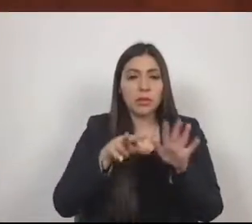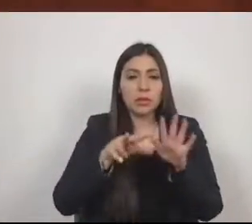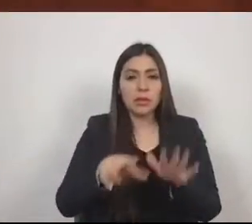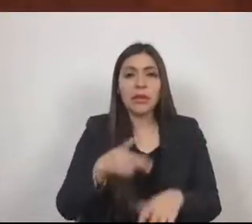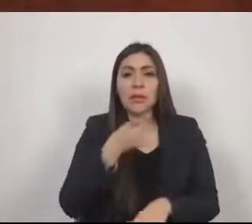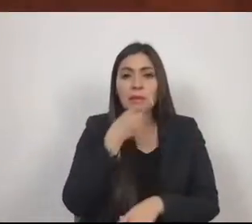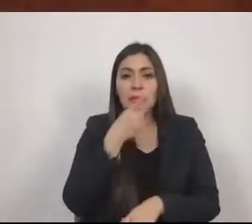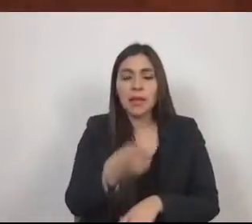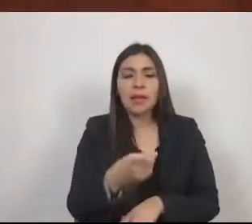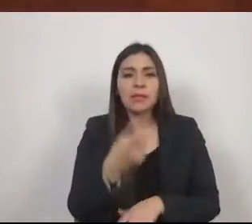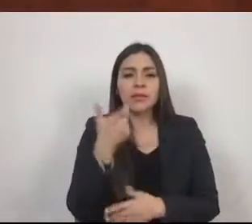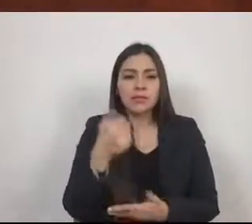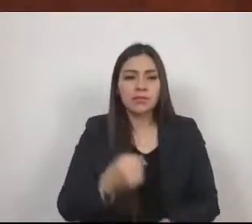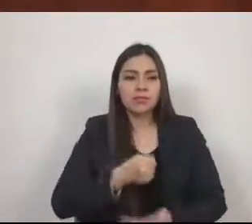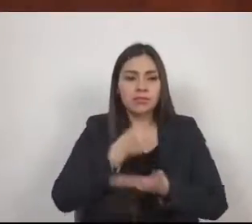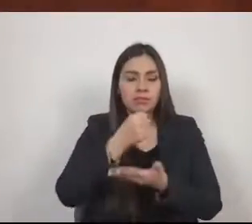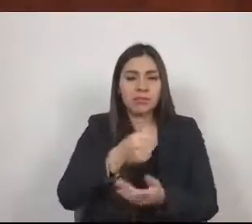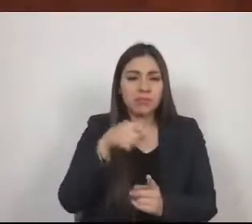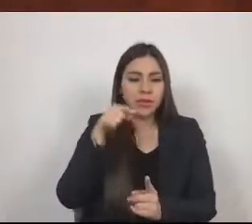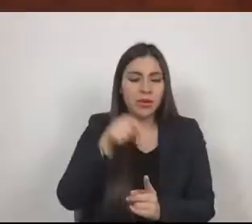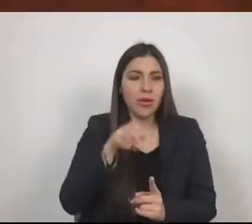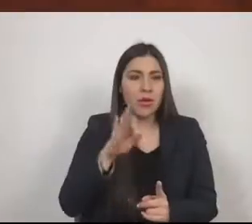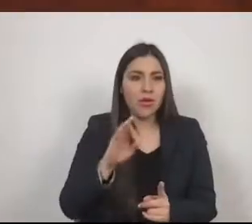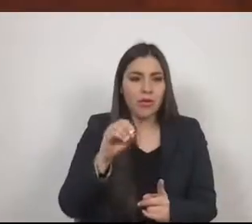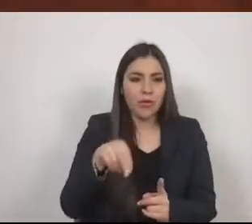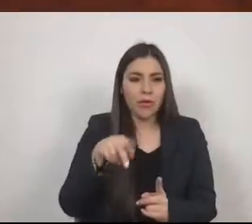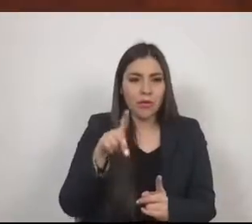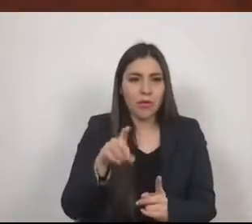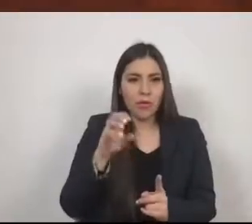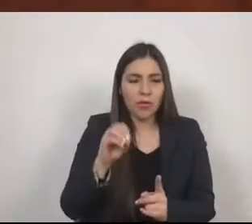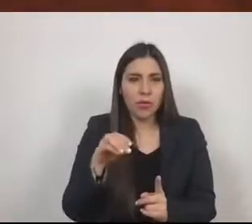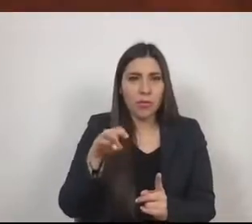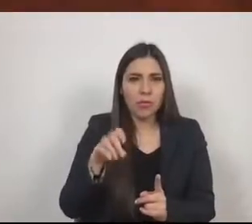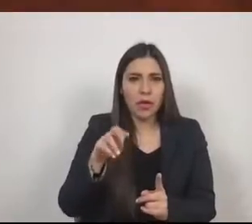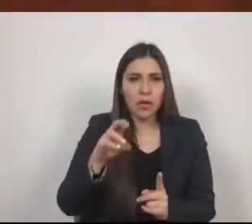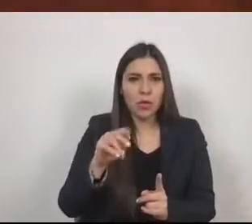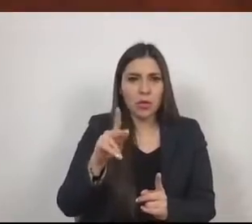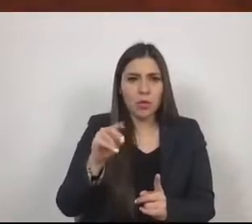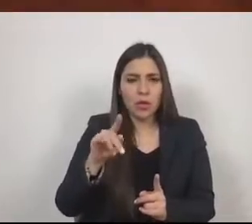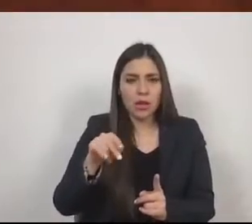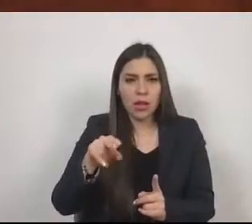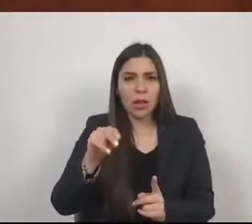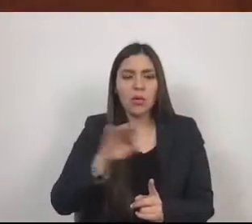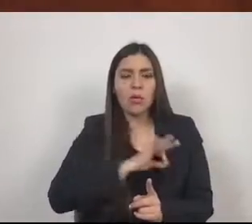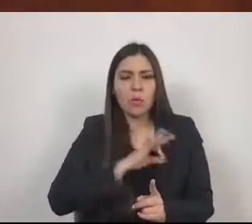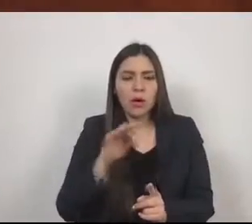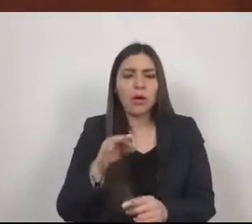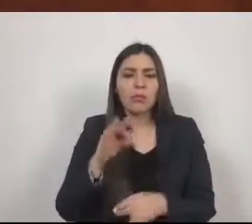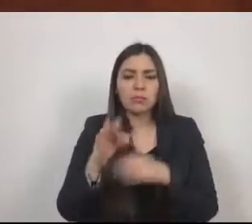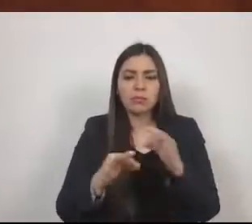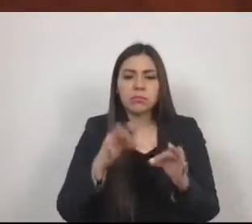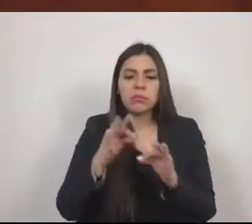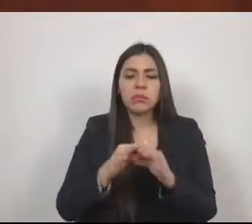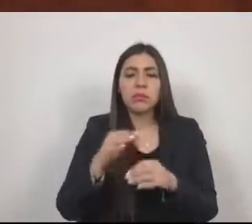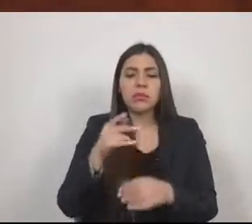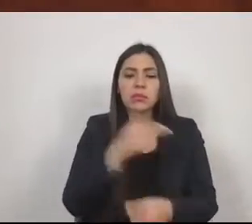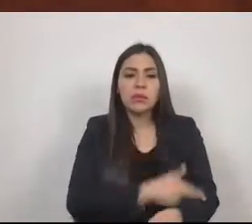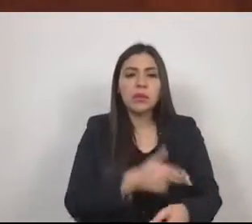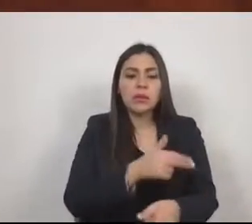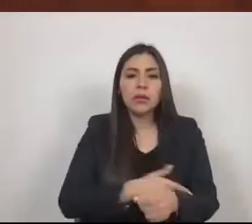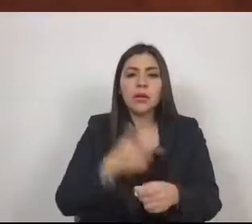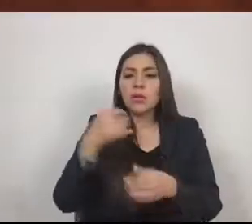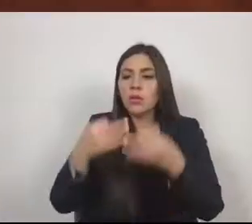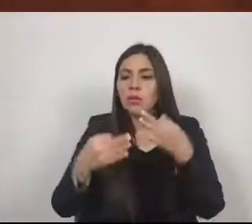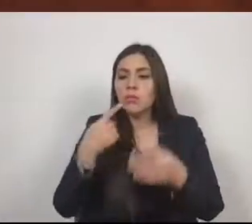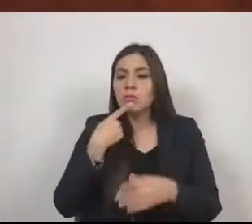recursos del Fondo Metropolitano se aplicarían a través del instrumento jurídico y mecanismo presupuestario que determine